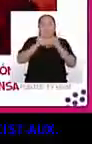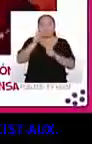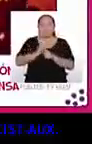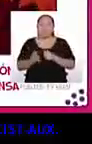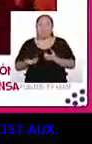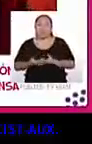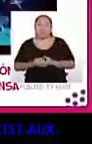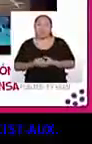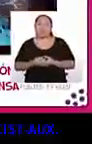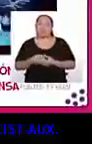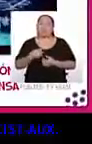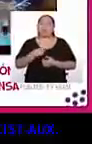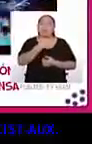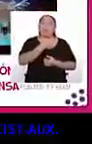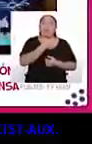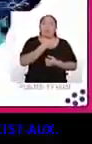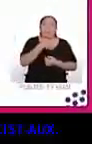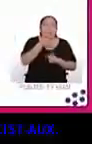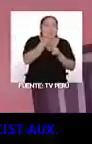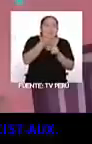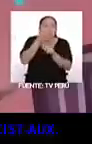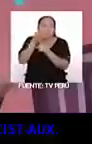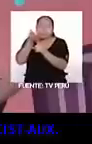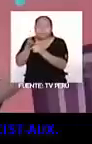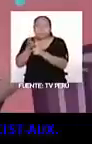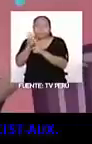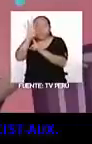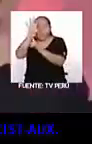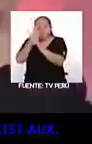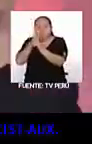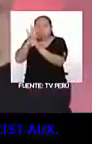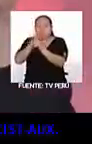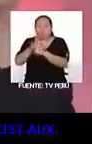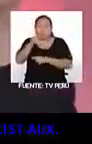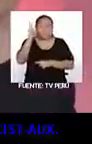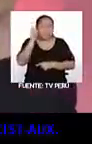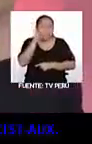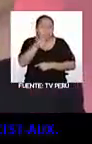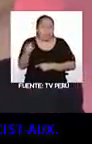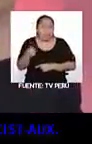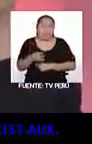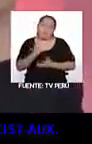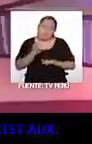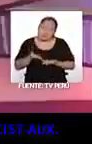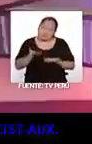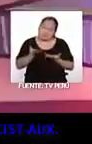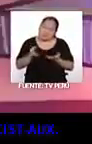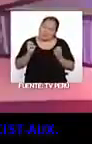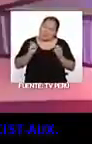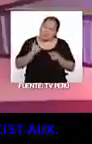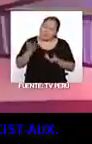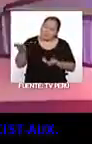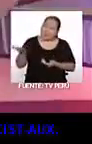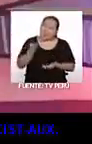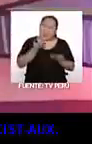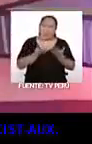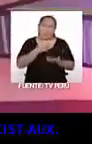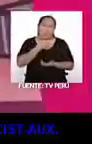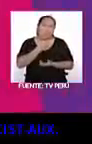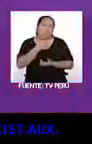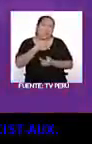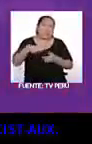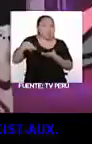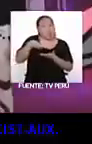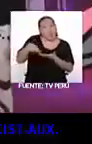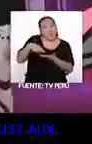fans tienen tanta devoción hacia los artistas. ¿Has oído alguno? Te reto que le des una oportunidad. Quizás hasta se te pegue el